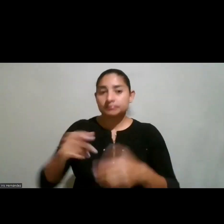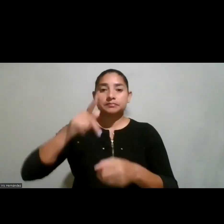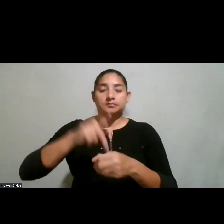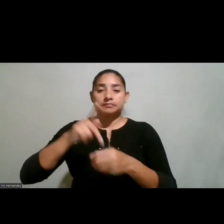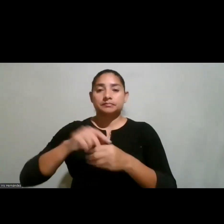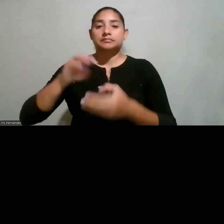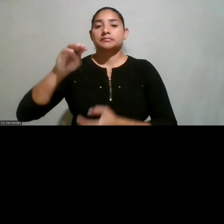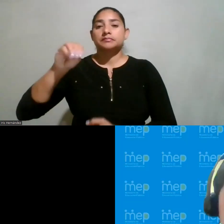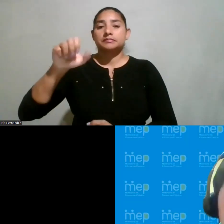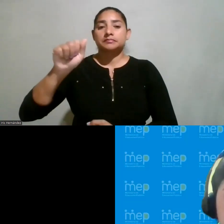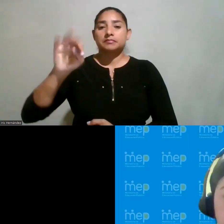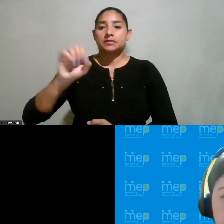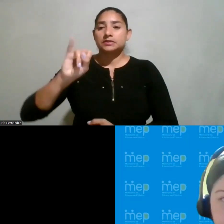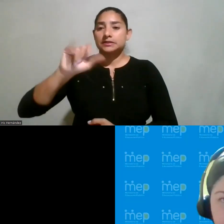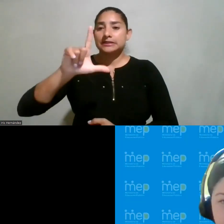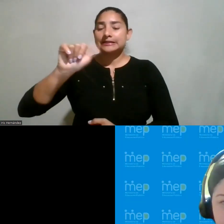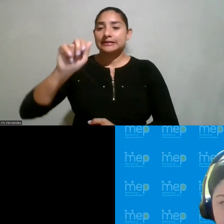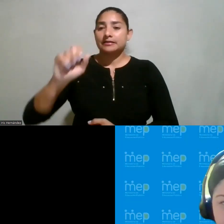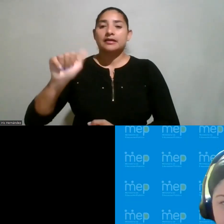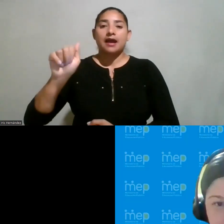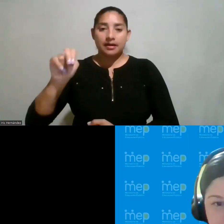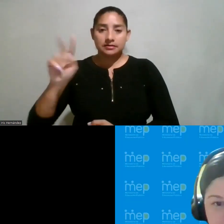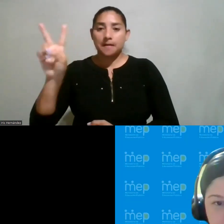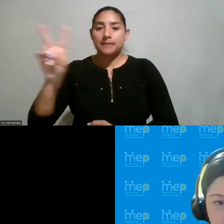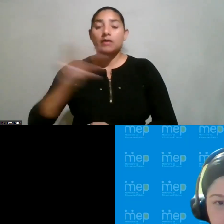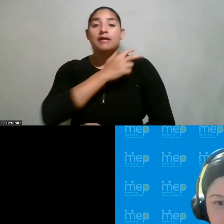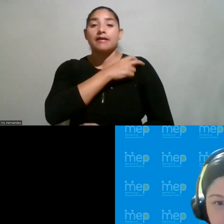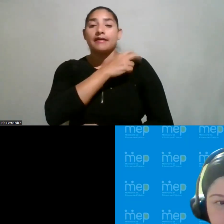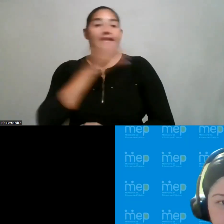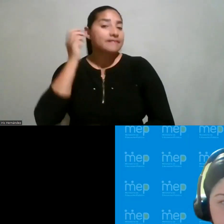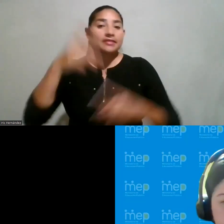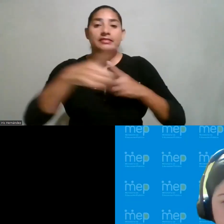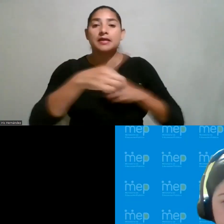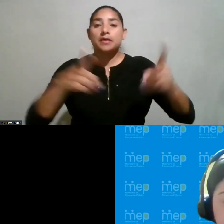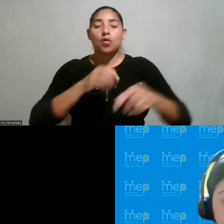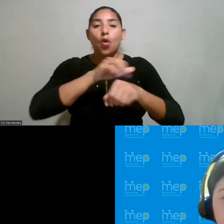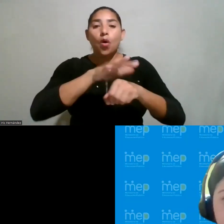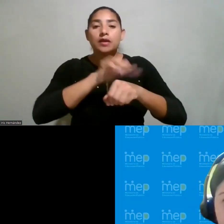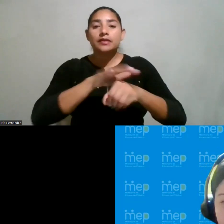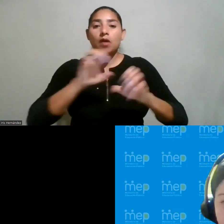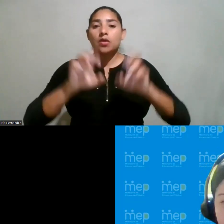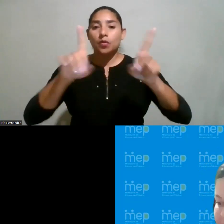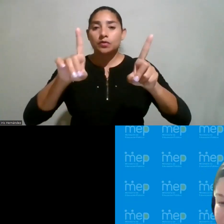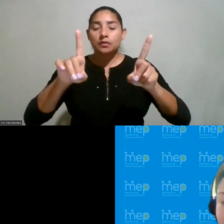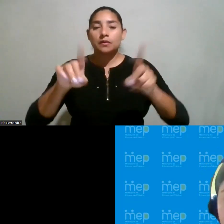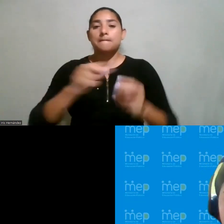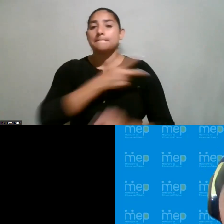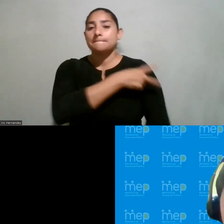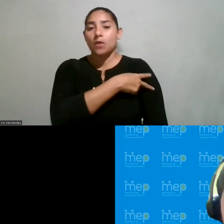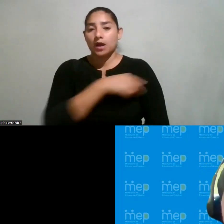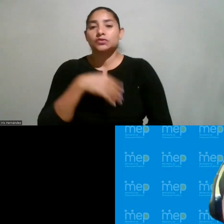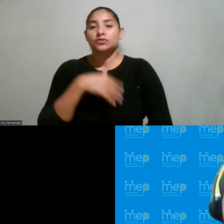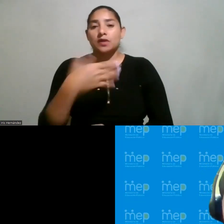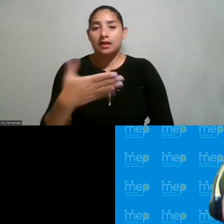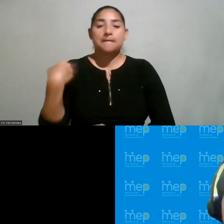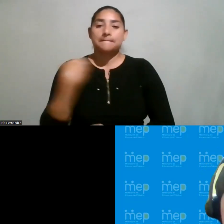la máster Ileana Arce Valerio. Ella es jefa del Departamento de Orientación Educativa y Vocacional del Ministerio